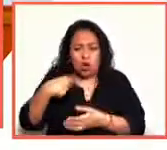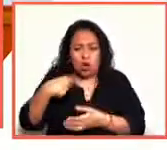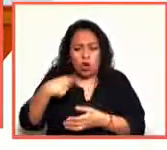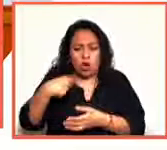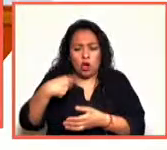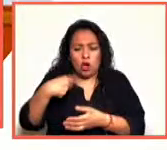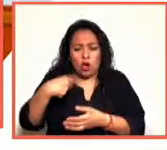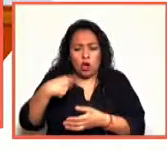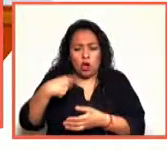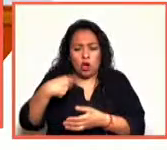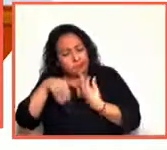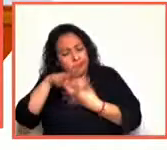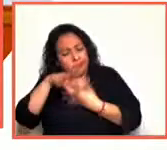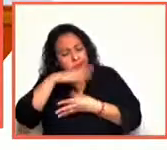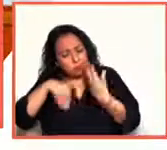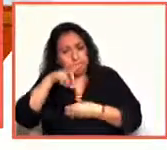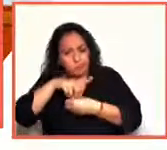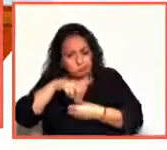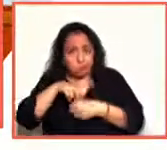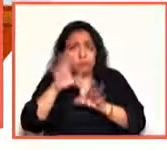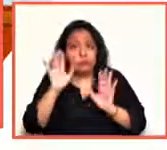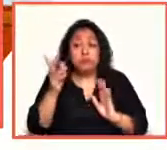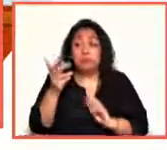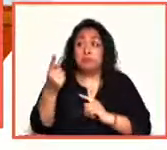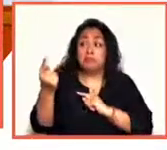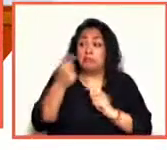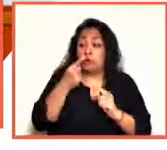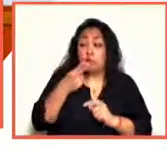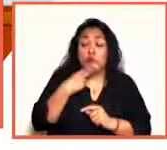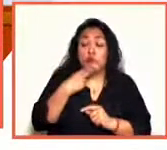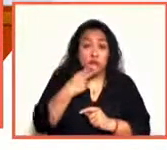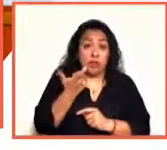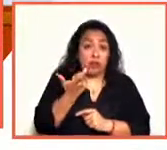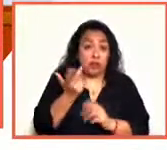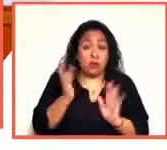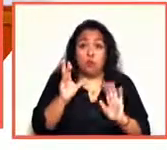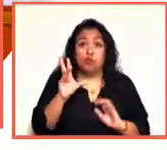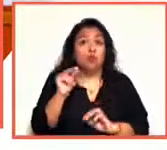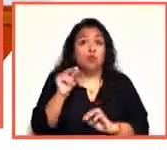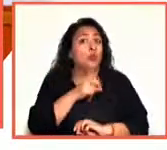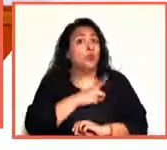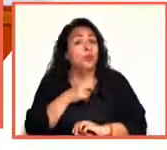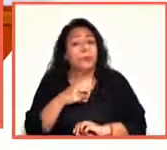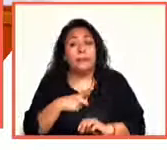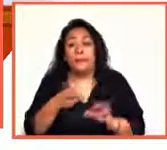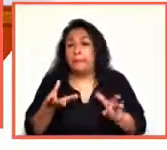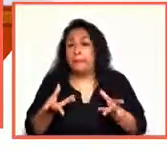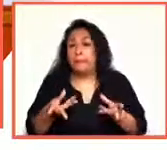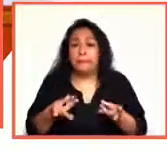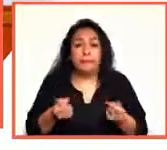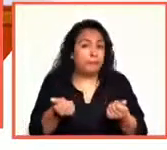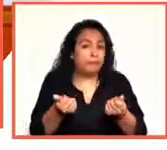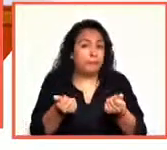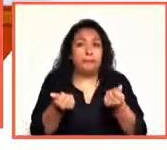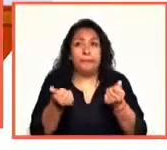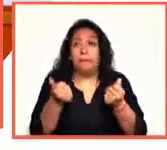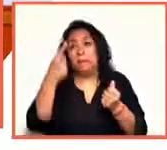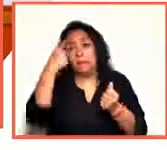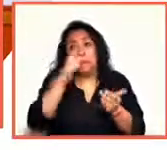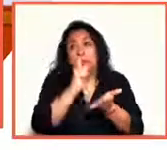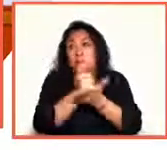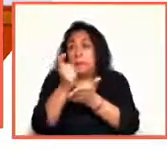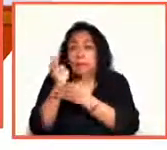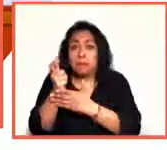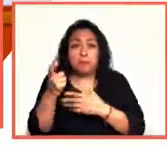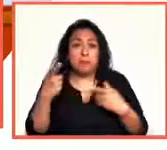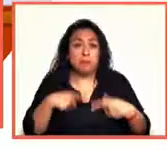utilizar ese recurso no se debe gastar en nómina, gasto operativo,